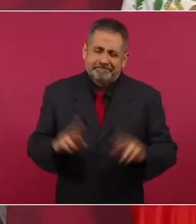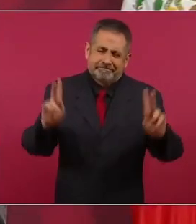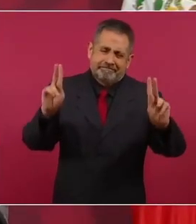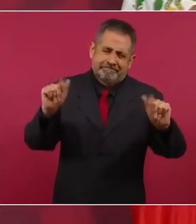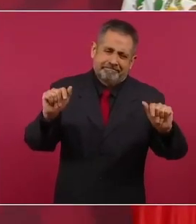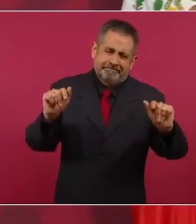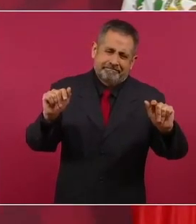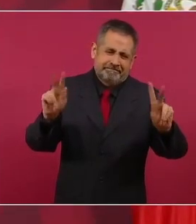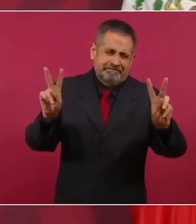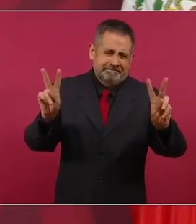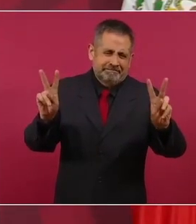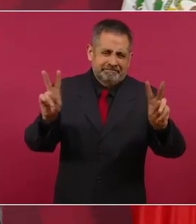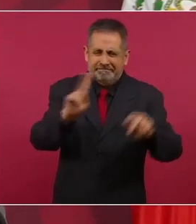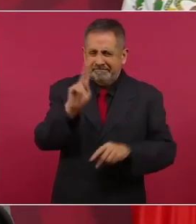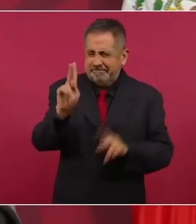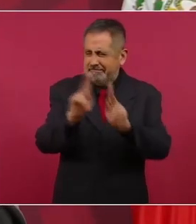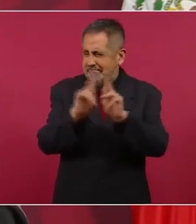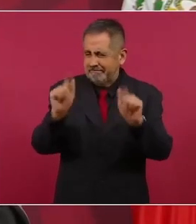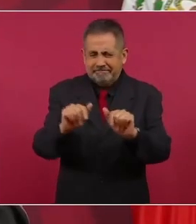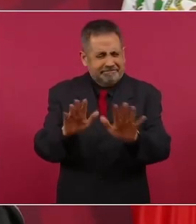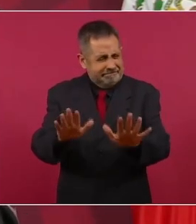serenate, tranquilízate,